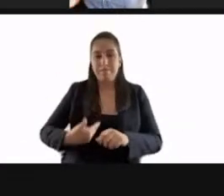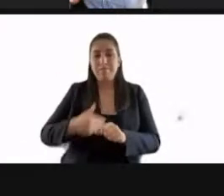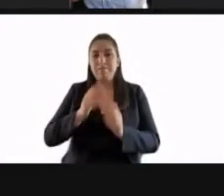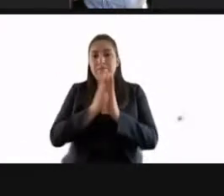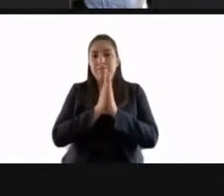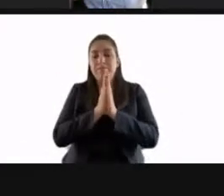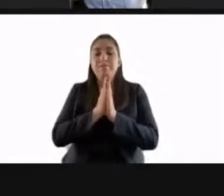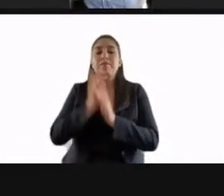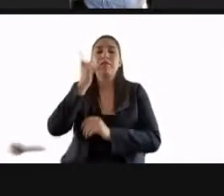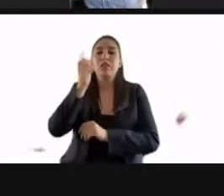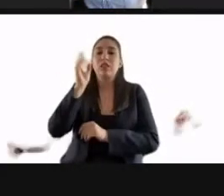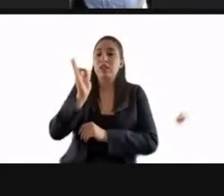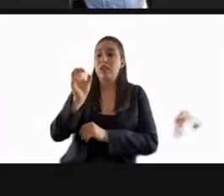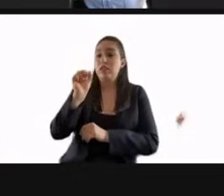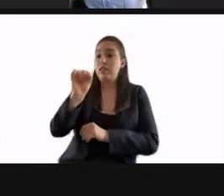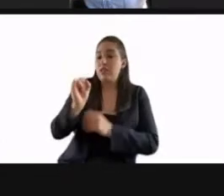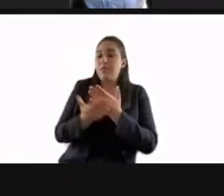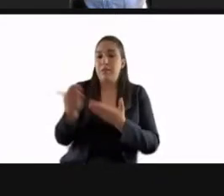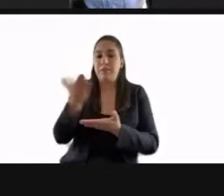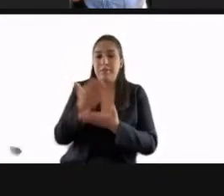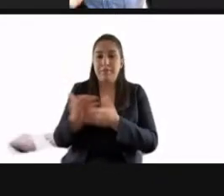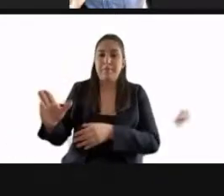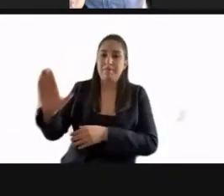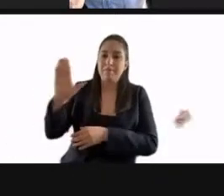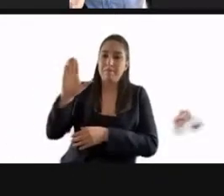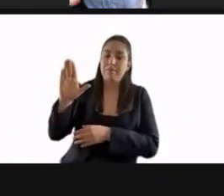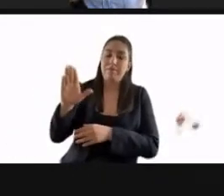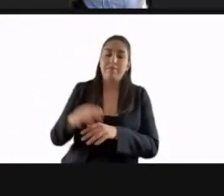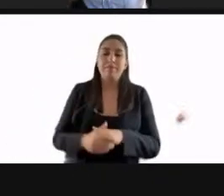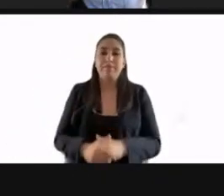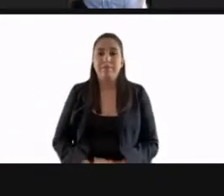estén de acuerdo en aprobar el informe semestral de actividades.